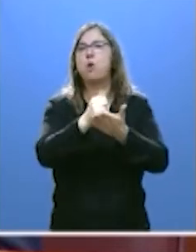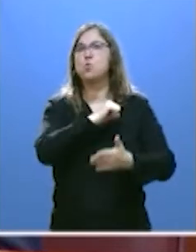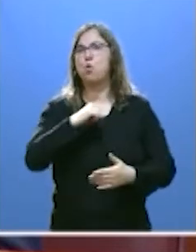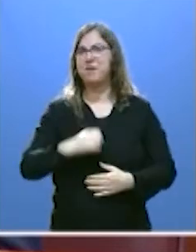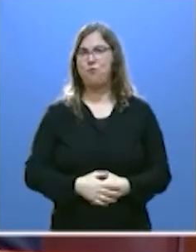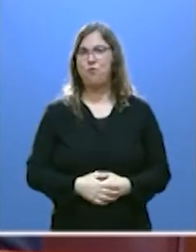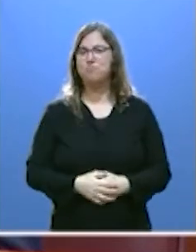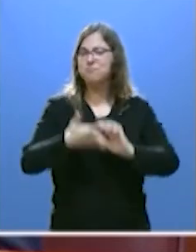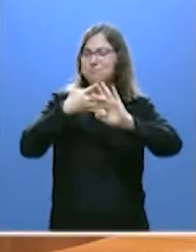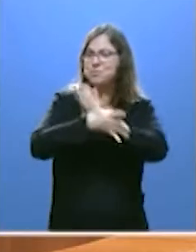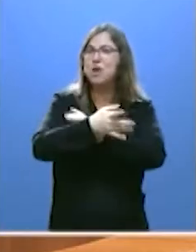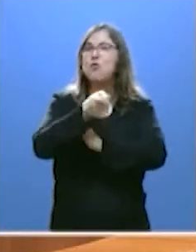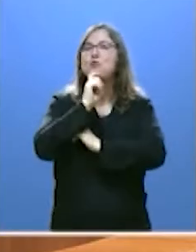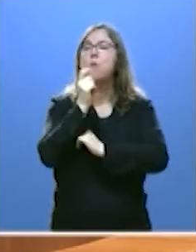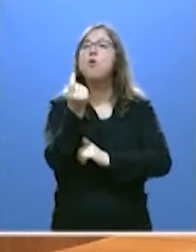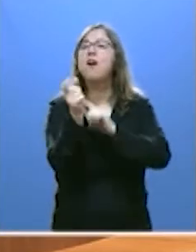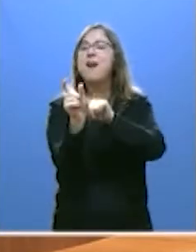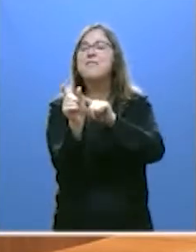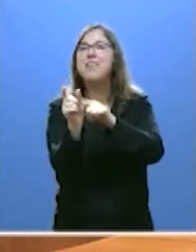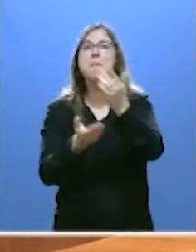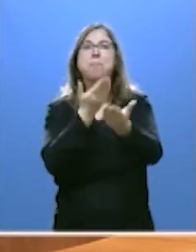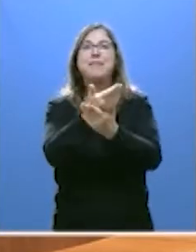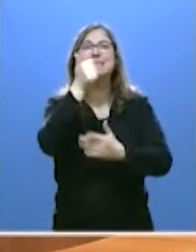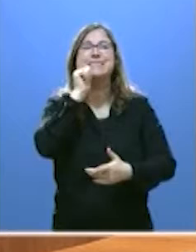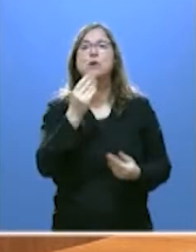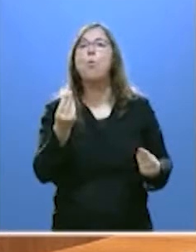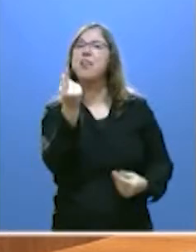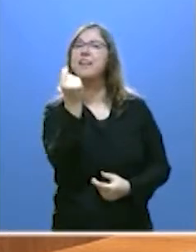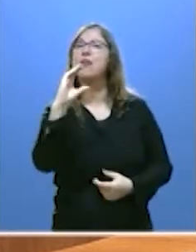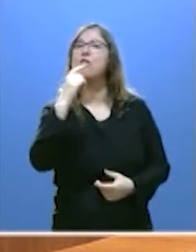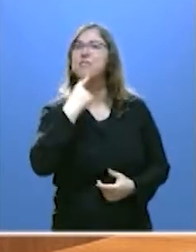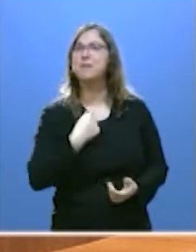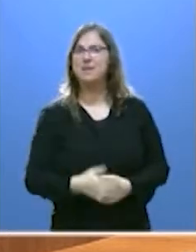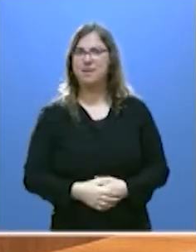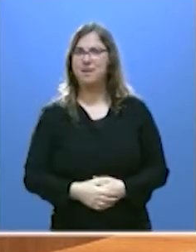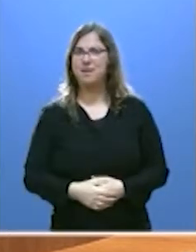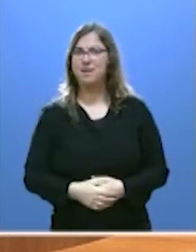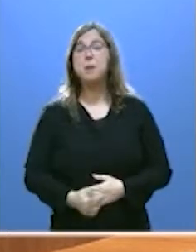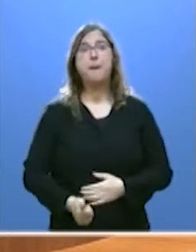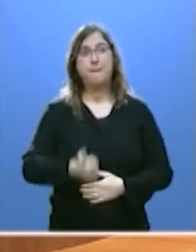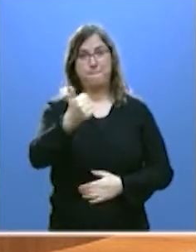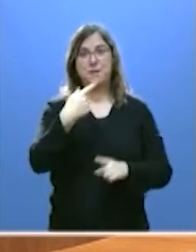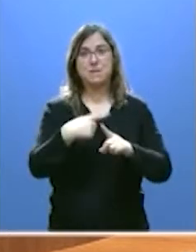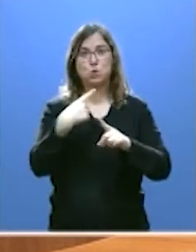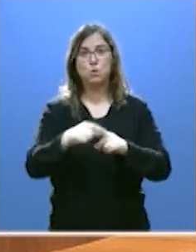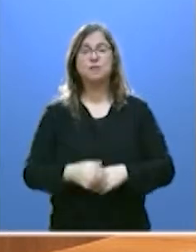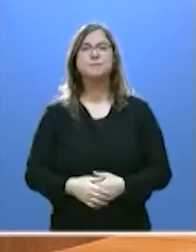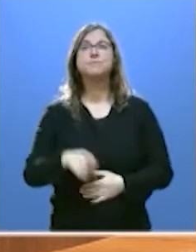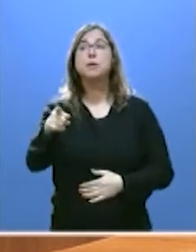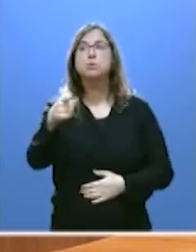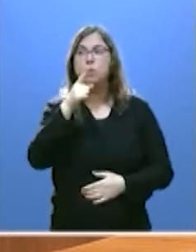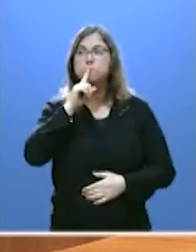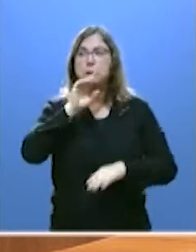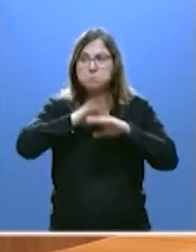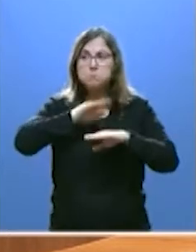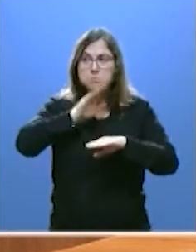Explíquenos qué cifra pide usted al señor Sánchez. Más cosas a las que usted ha dicho amén